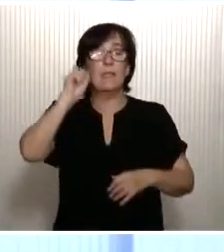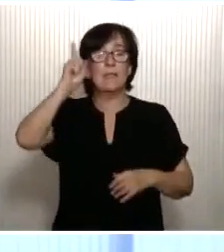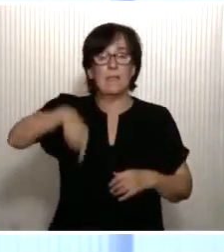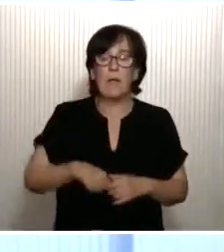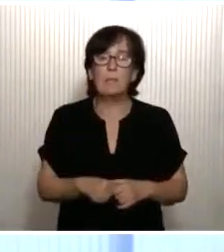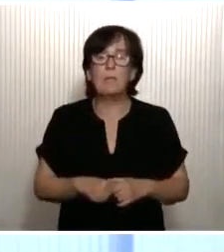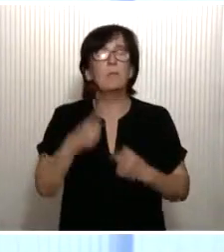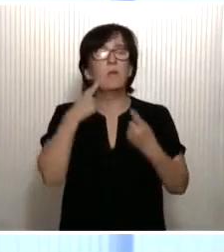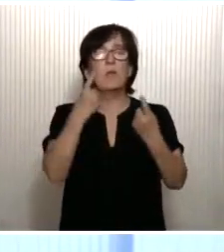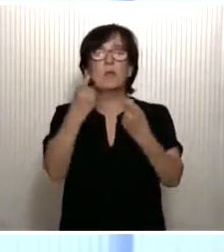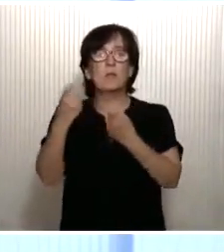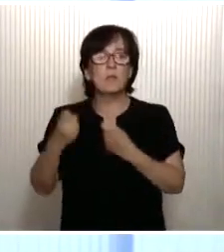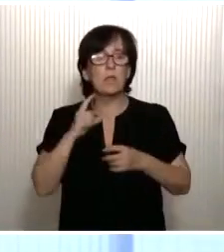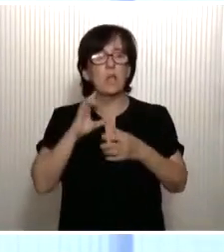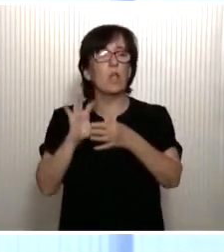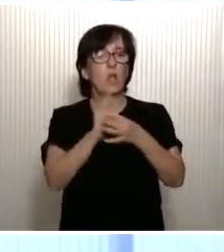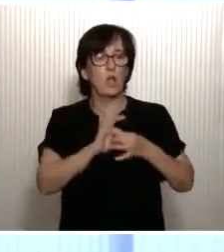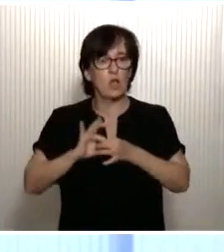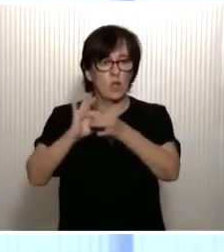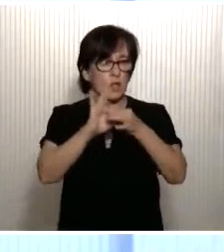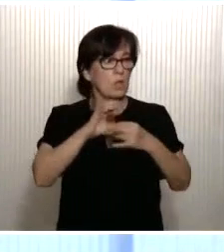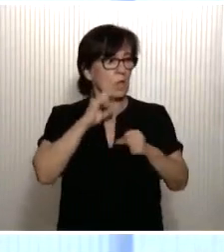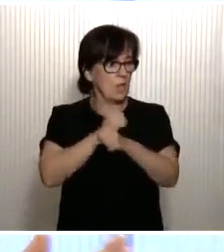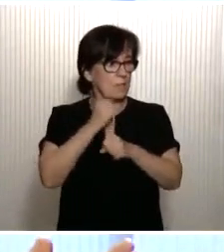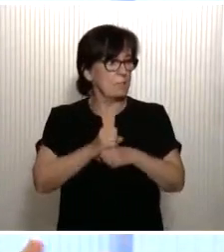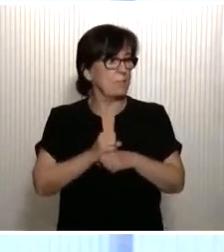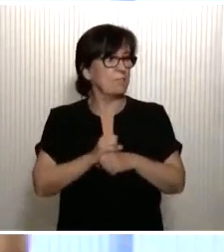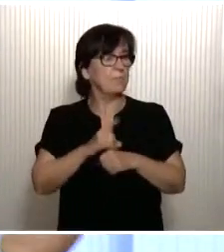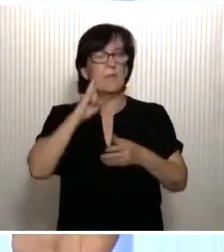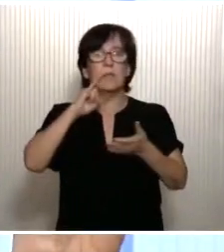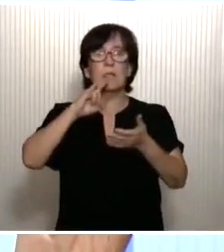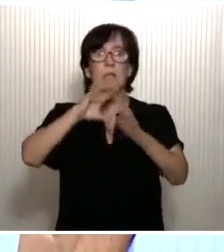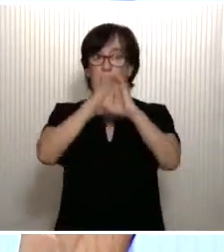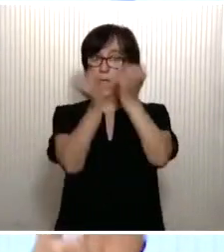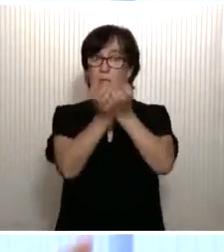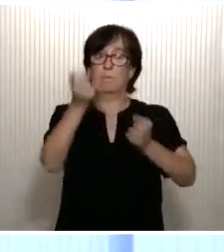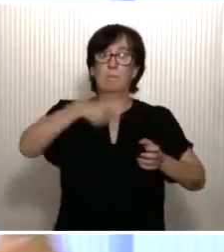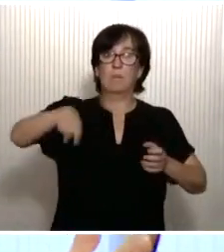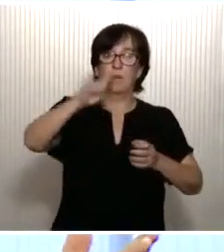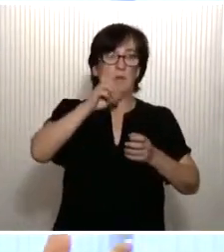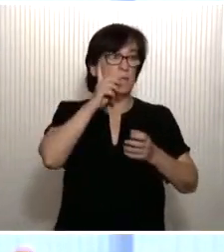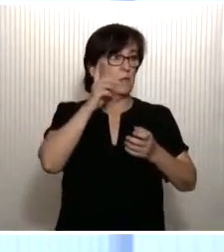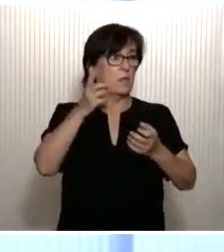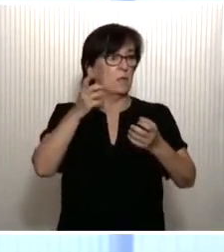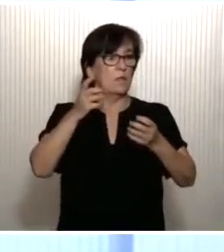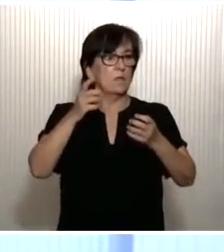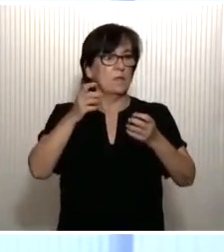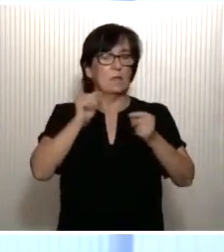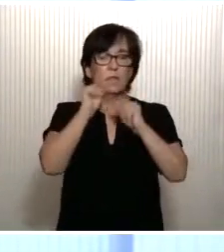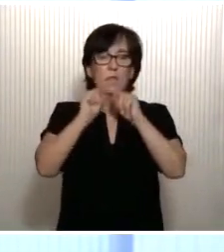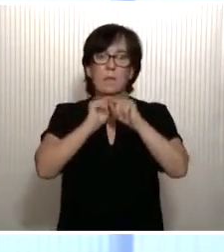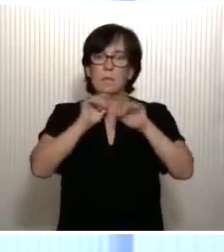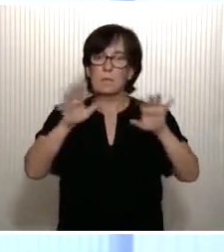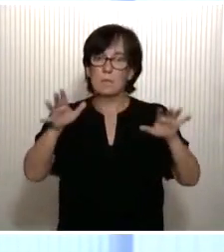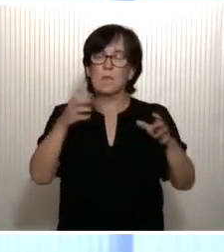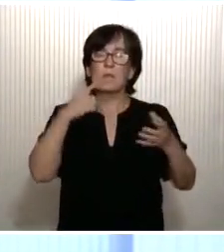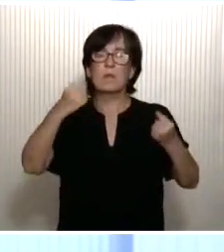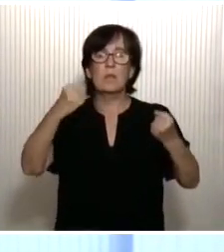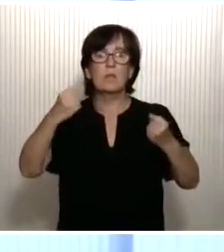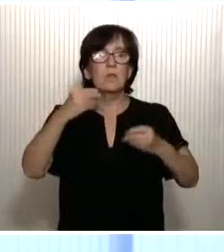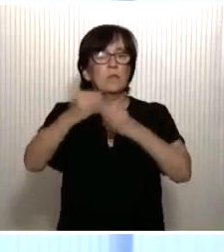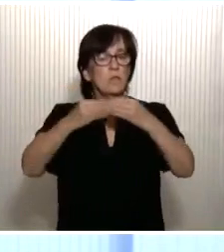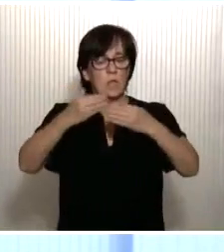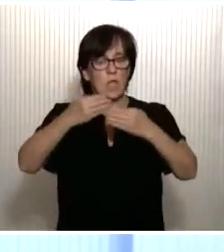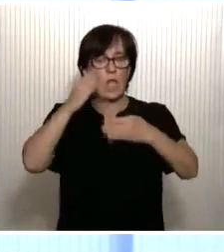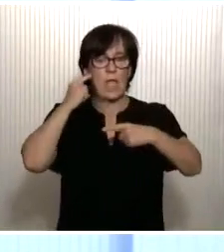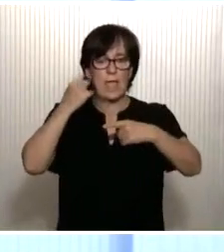necesitamos cohesión territorial. El planeta, mucho antes de la pandemia, mucho antes de la emergencia sanitaria, cruzó una línea